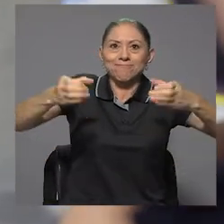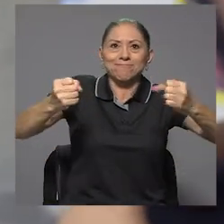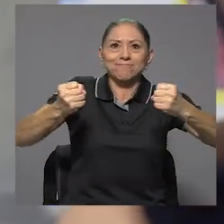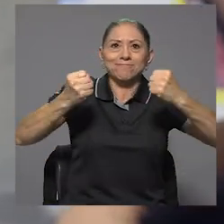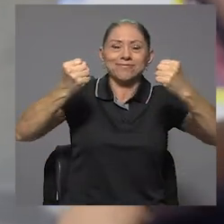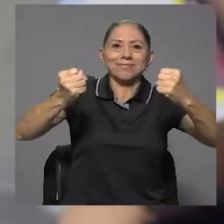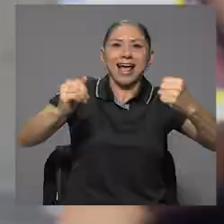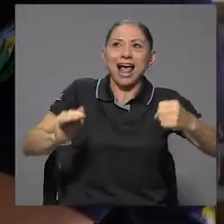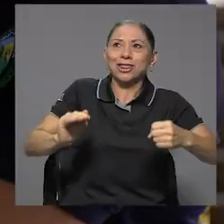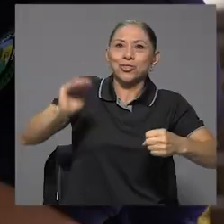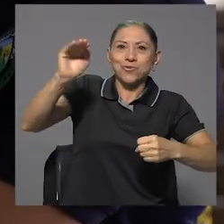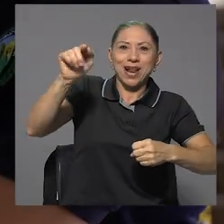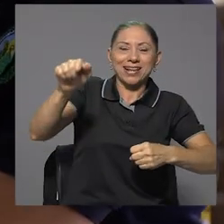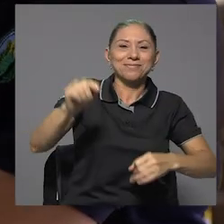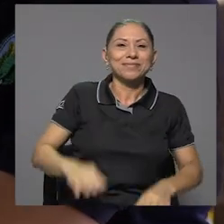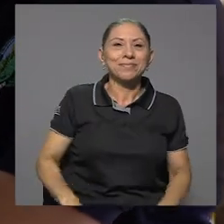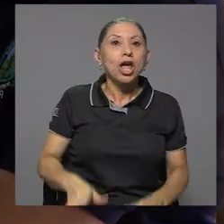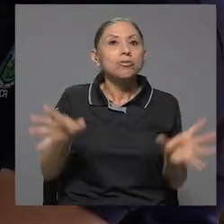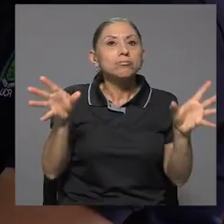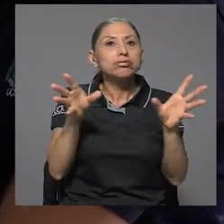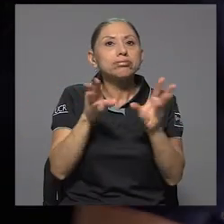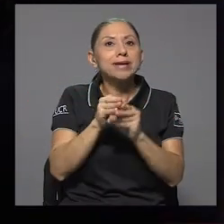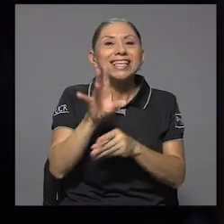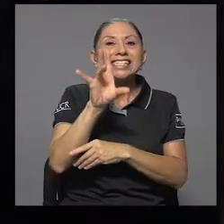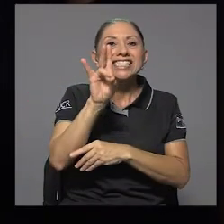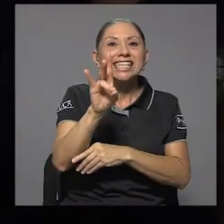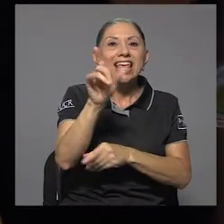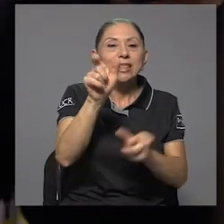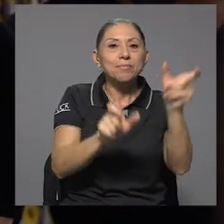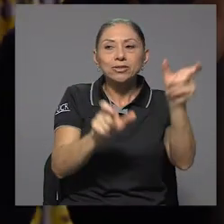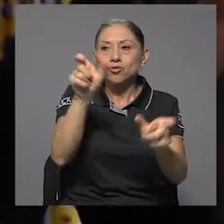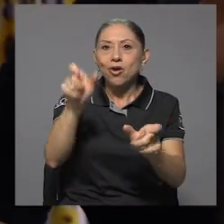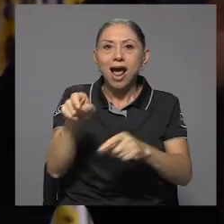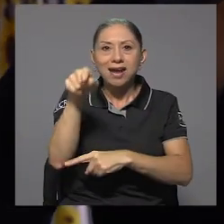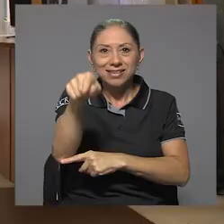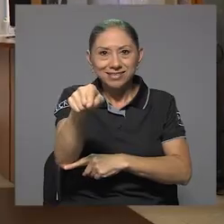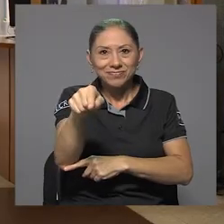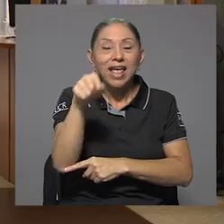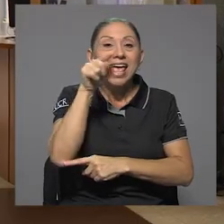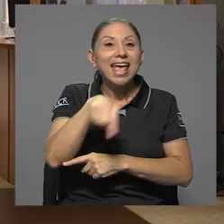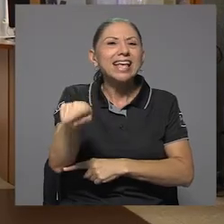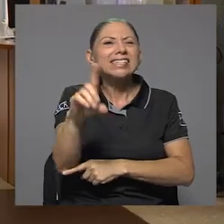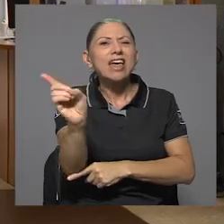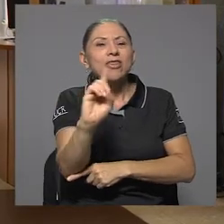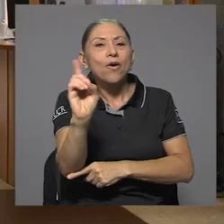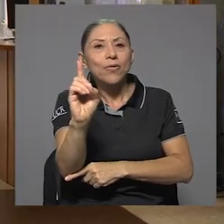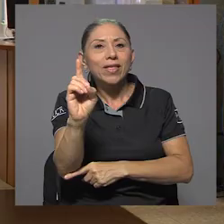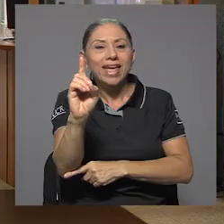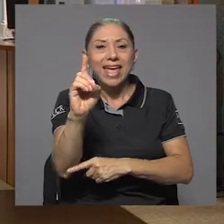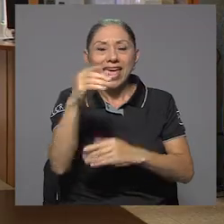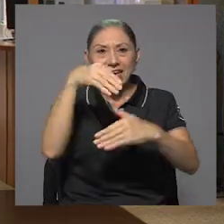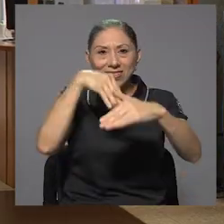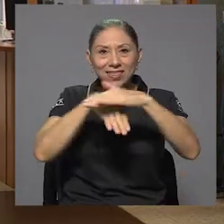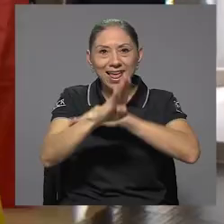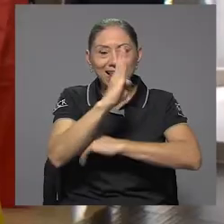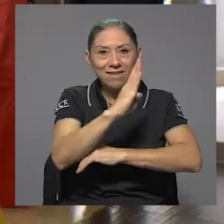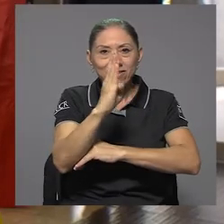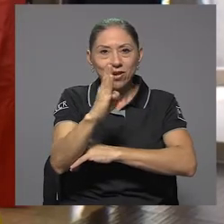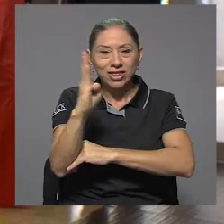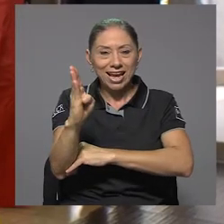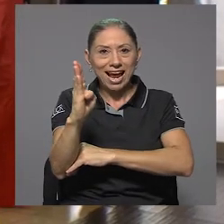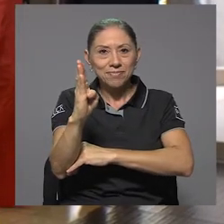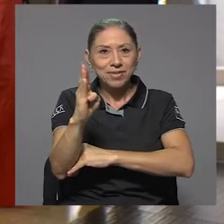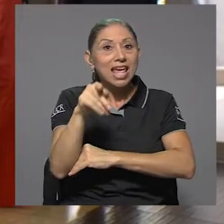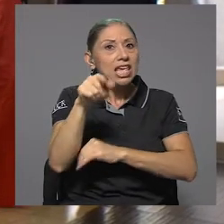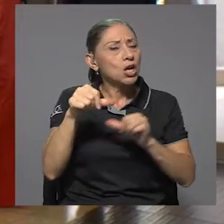las mascaradas. En total, siete personajes componen esta exhibición, la cual está ubicada en la entrada de la biblioteca y